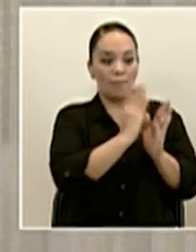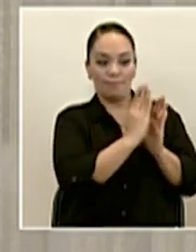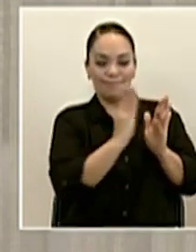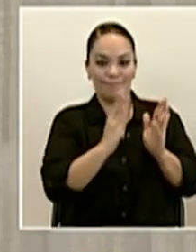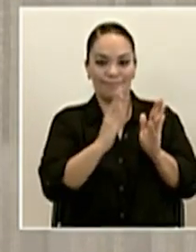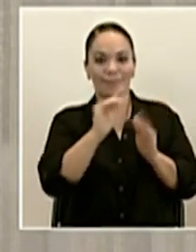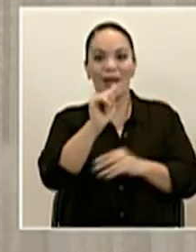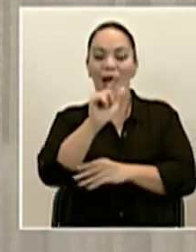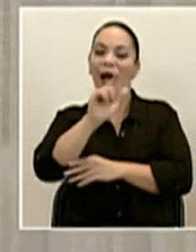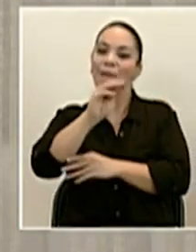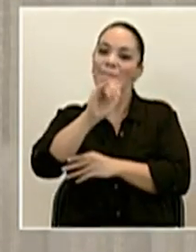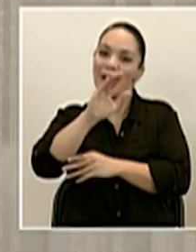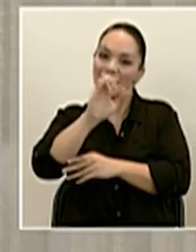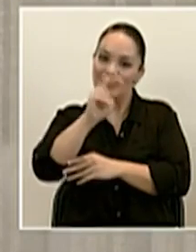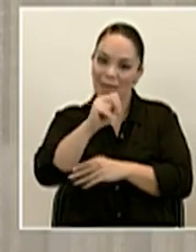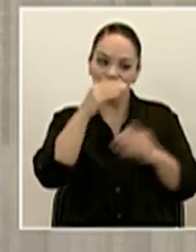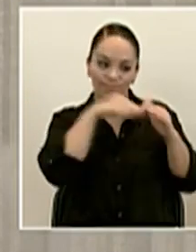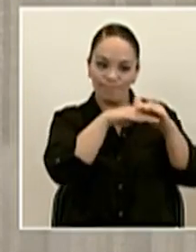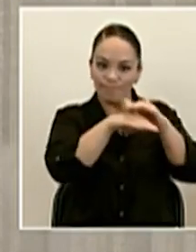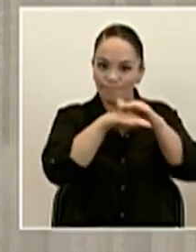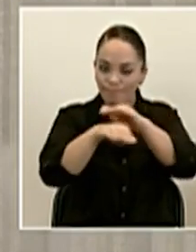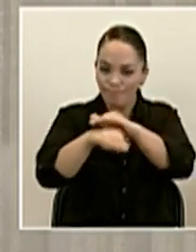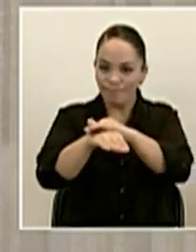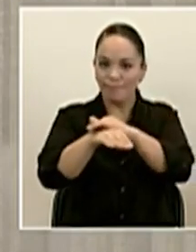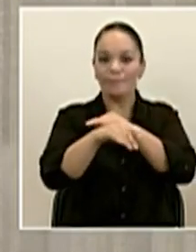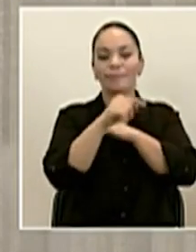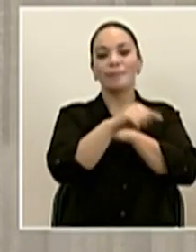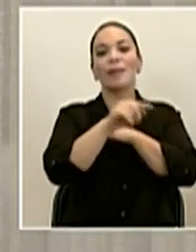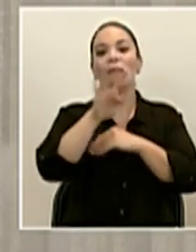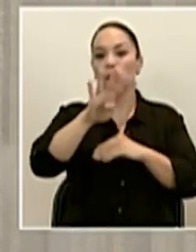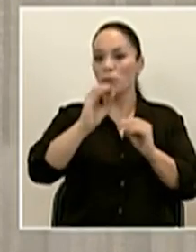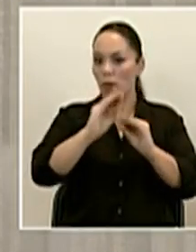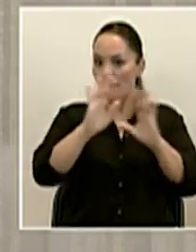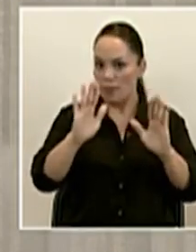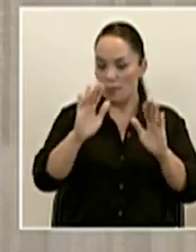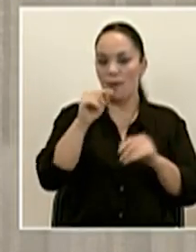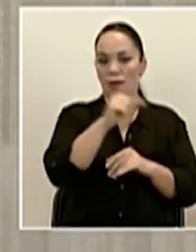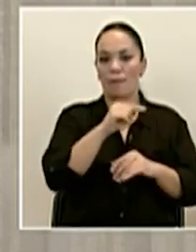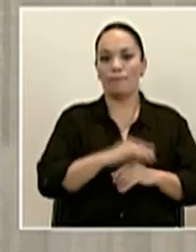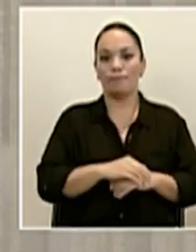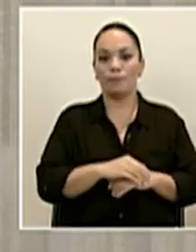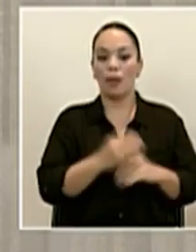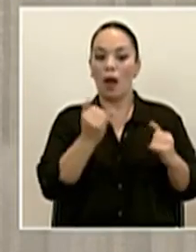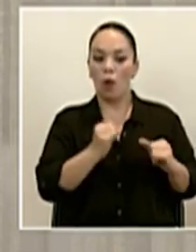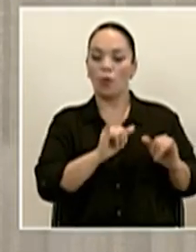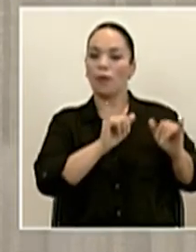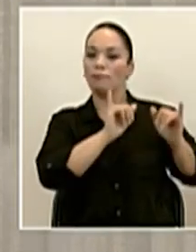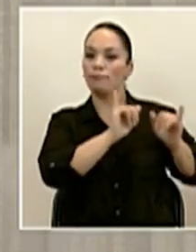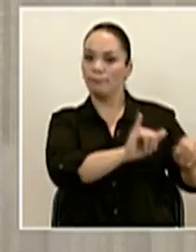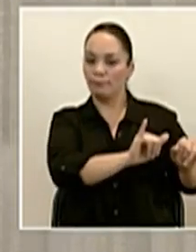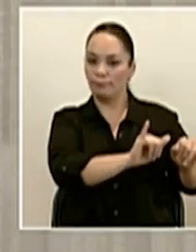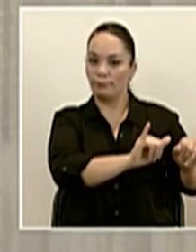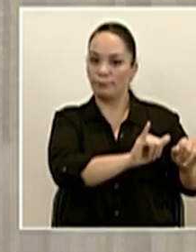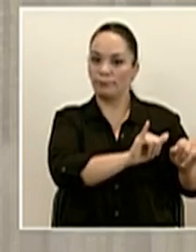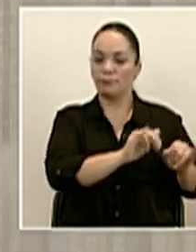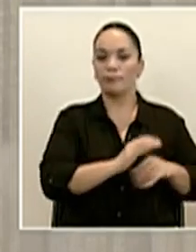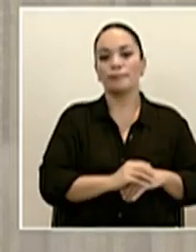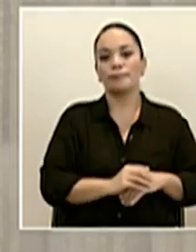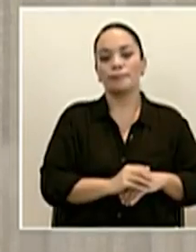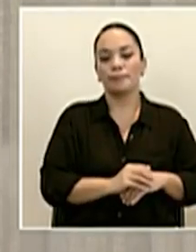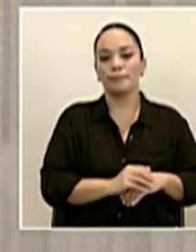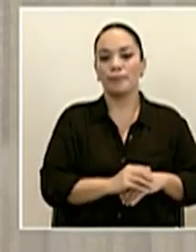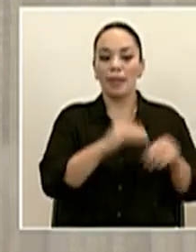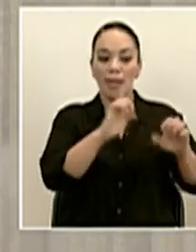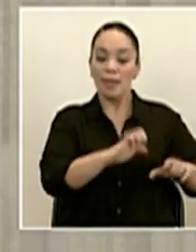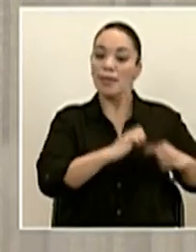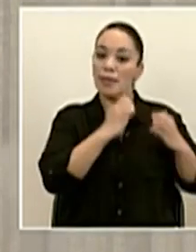llamamos almacenamiento y distribución en la caja. Está en cuarentena en este momento y los equipos